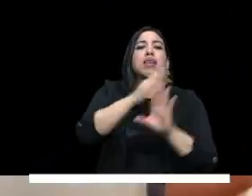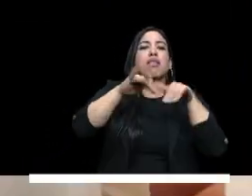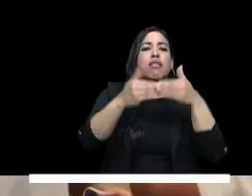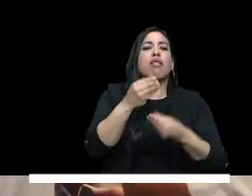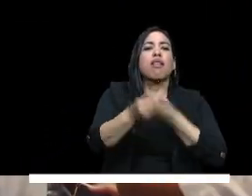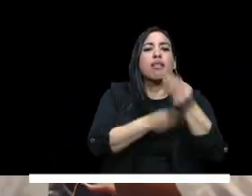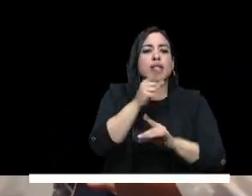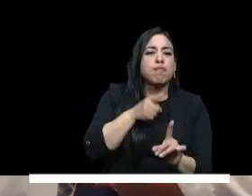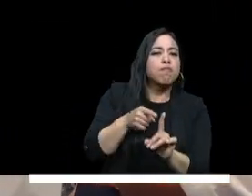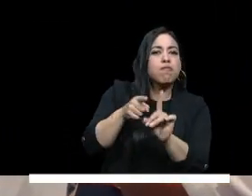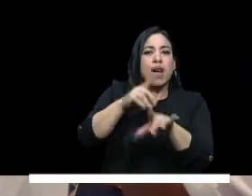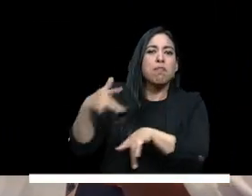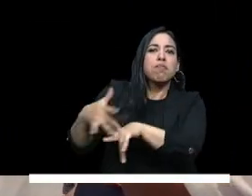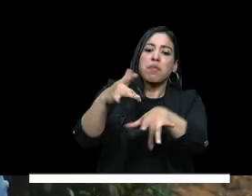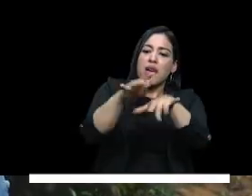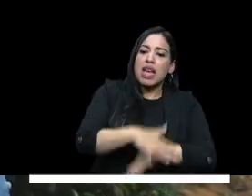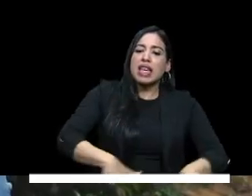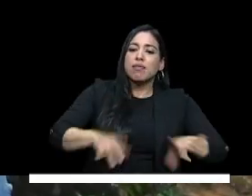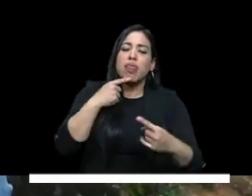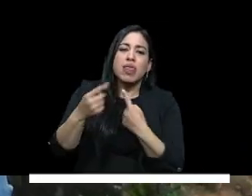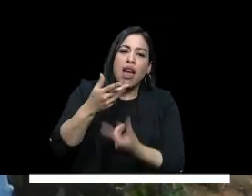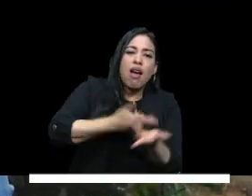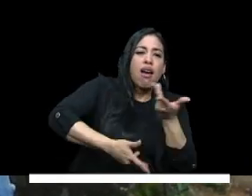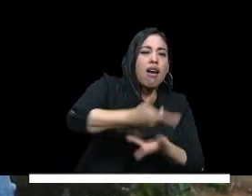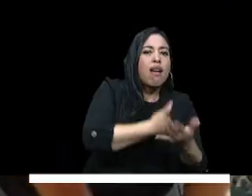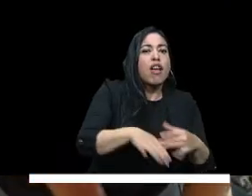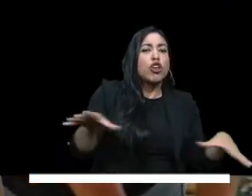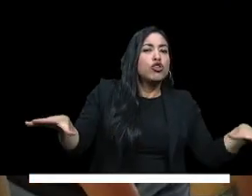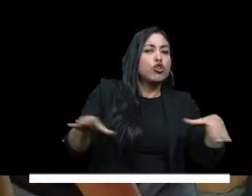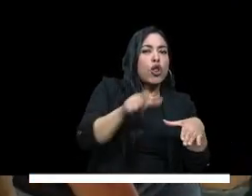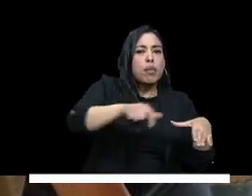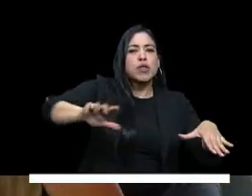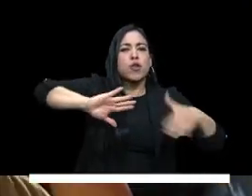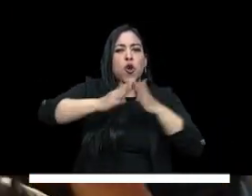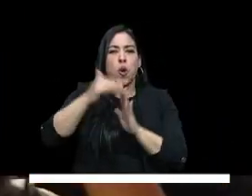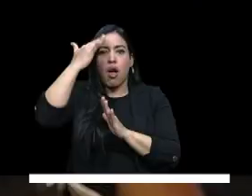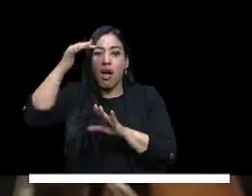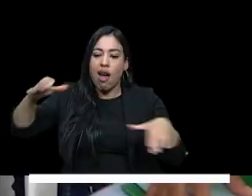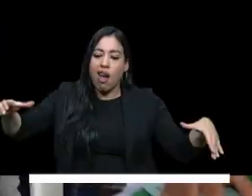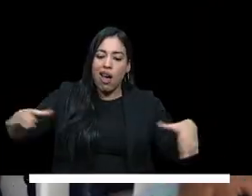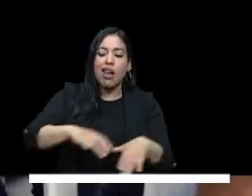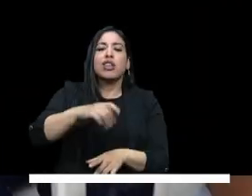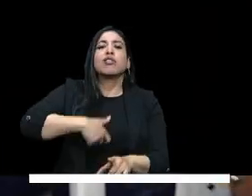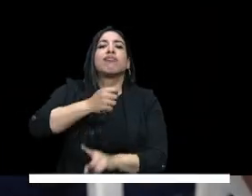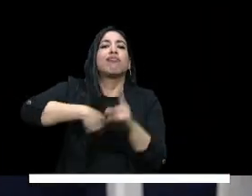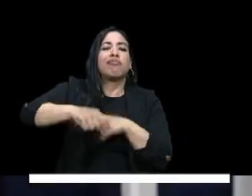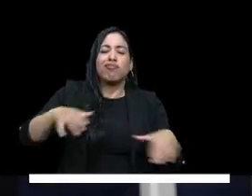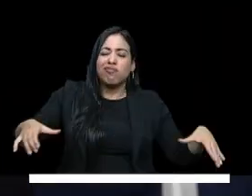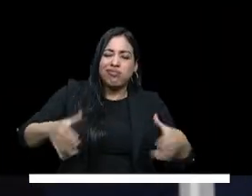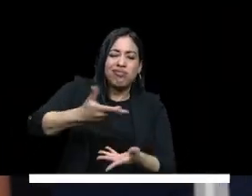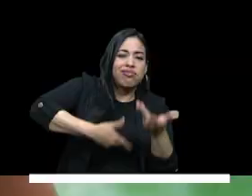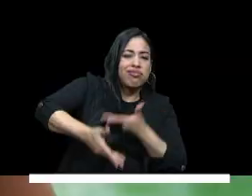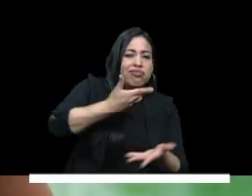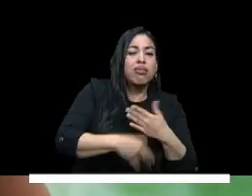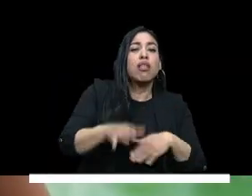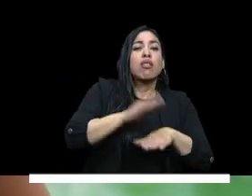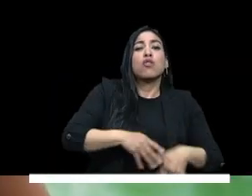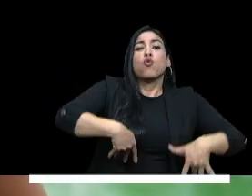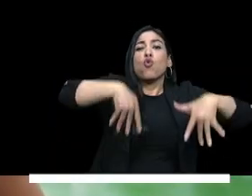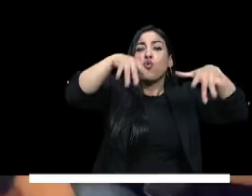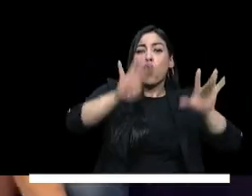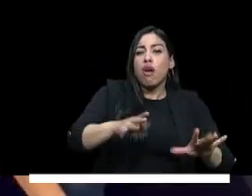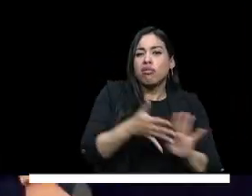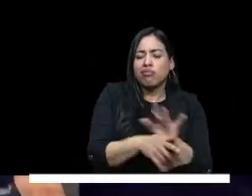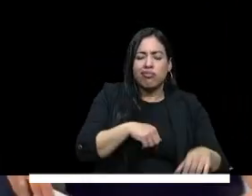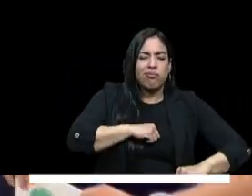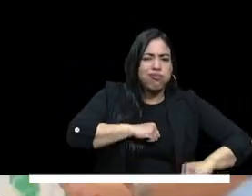de educación para seguir promoviendo espacios de diálogo con todos los actores y con la comunidad educativa y la sociedad civil llevamos nueve meses de